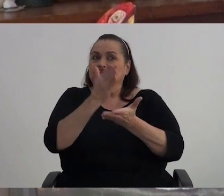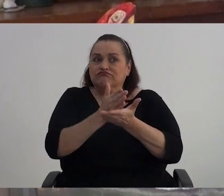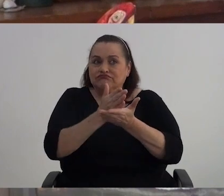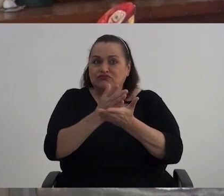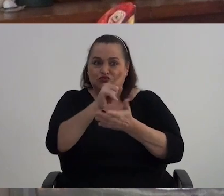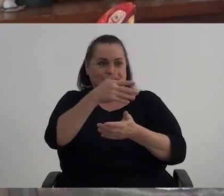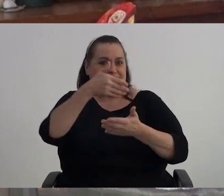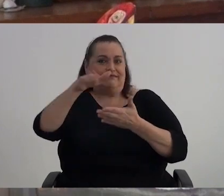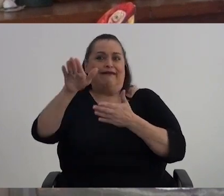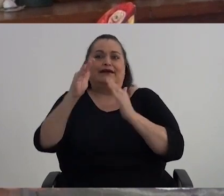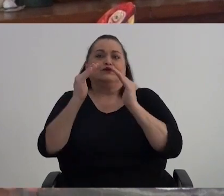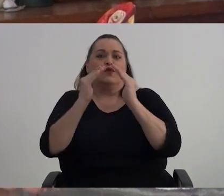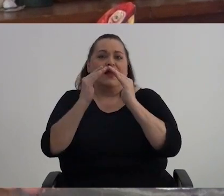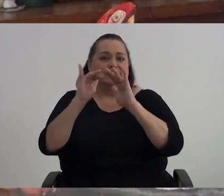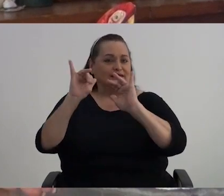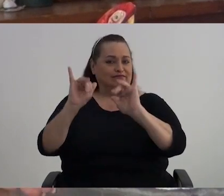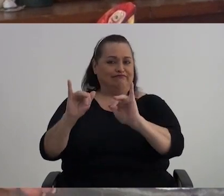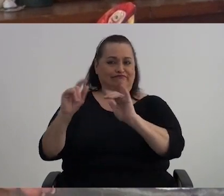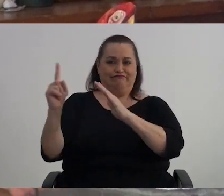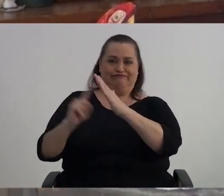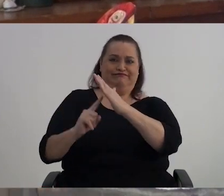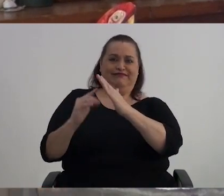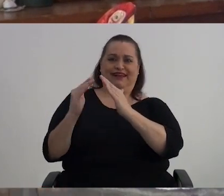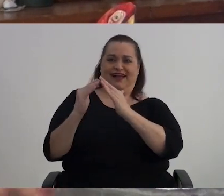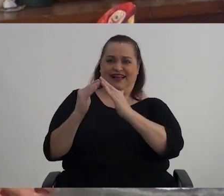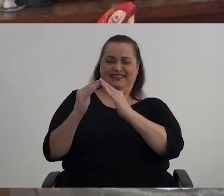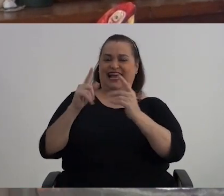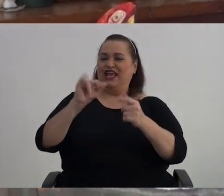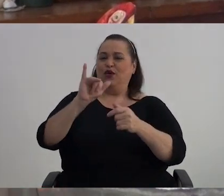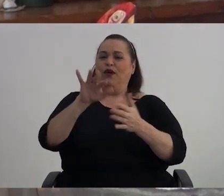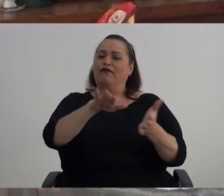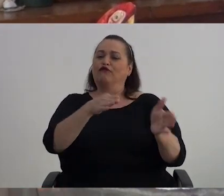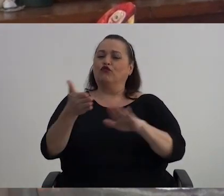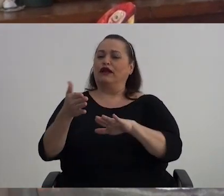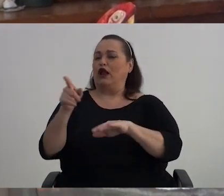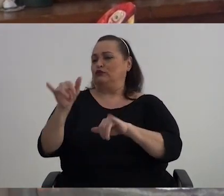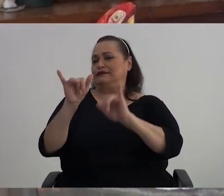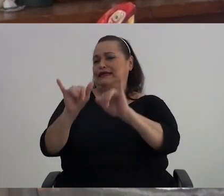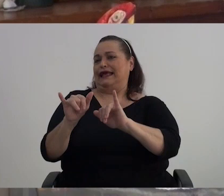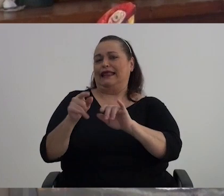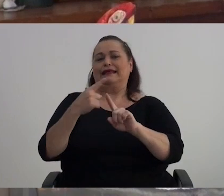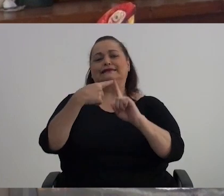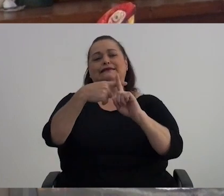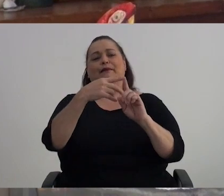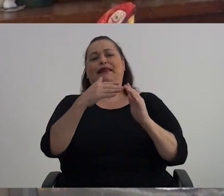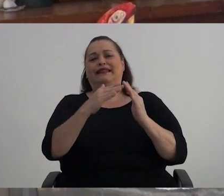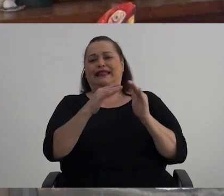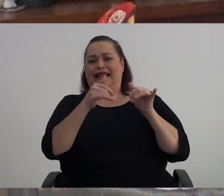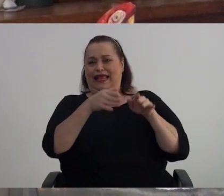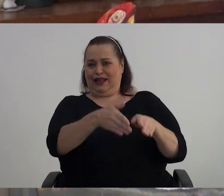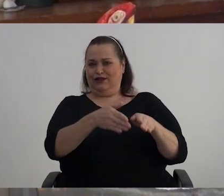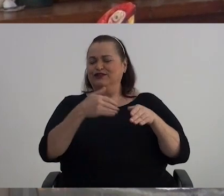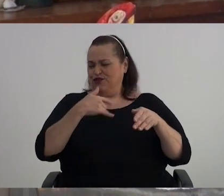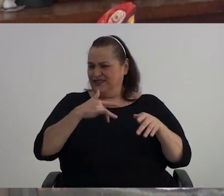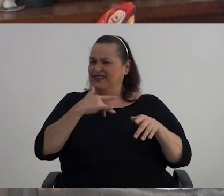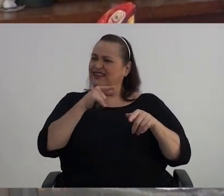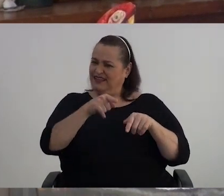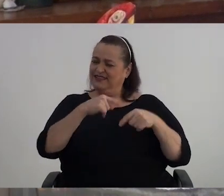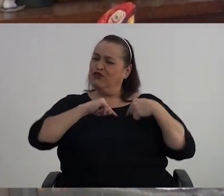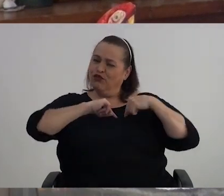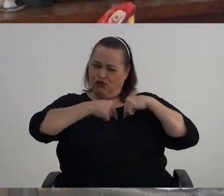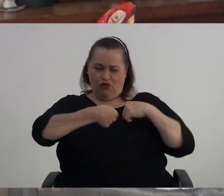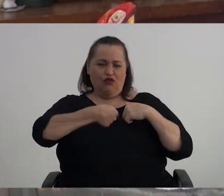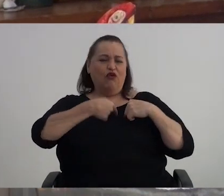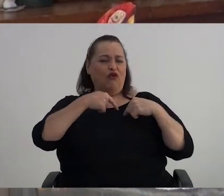Váyase para su casa Y alíste El funeral Porque ya usted Va para el cementerio Así sentí Vieran que Un dolor tan